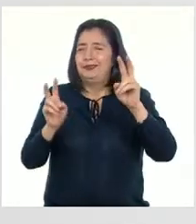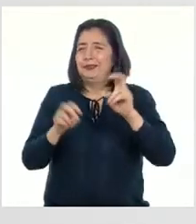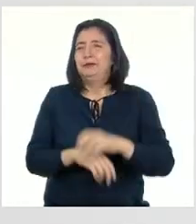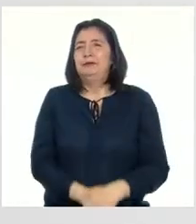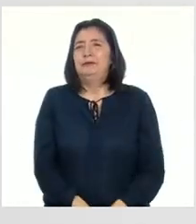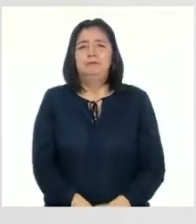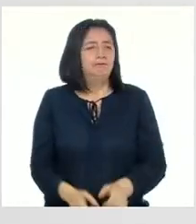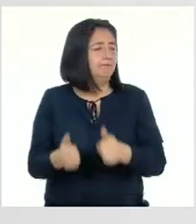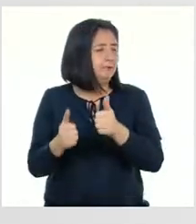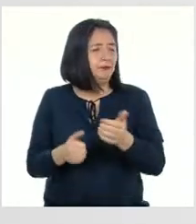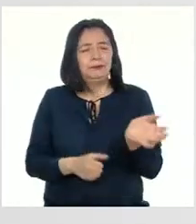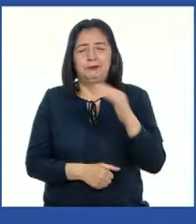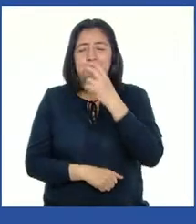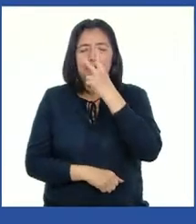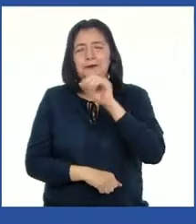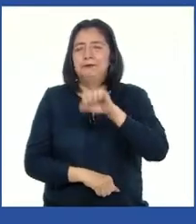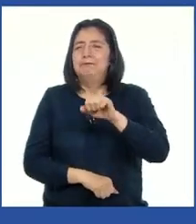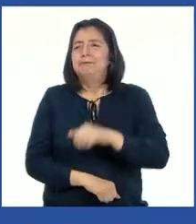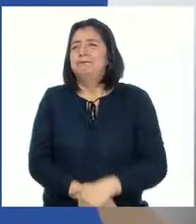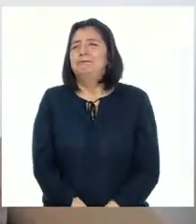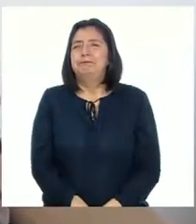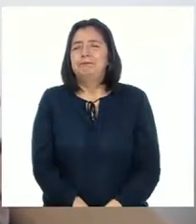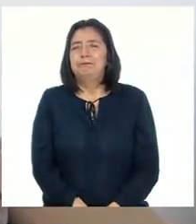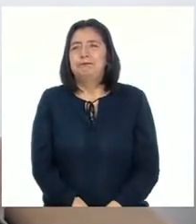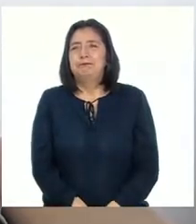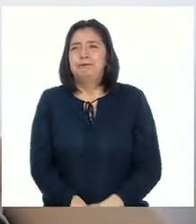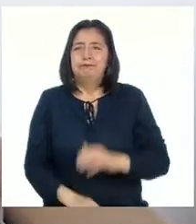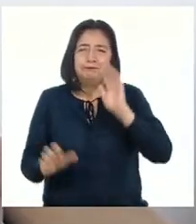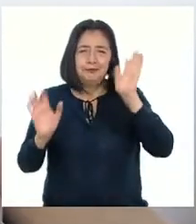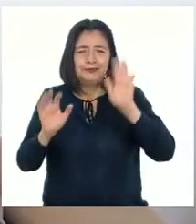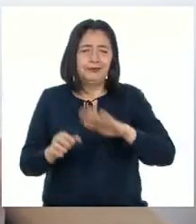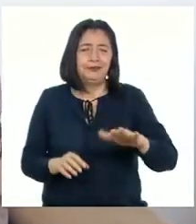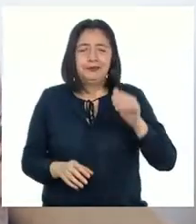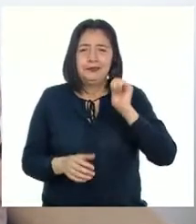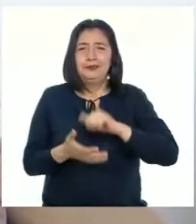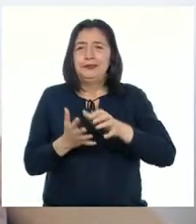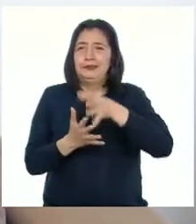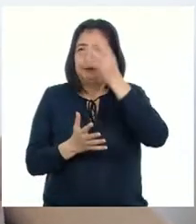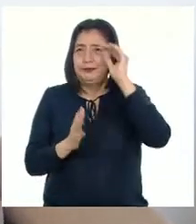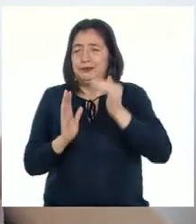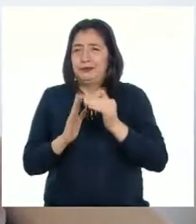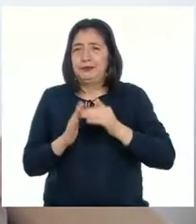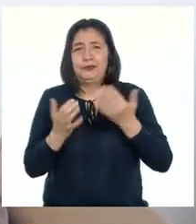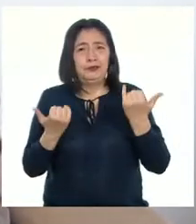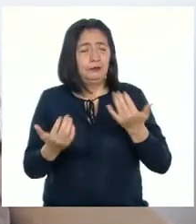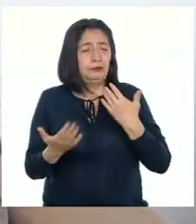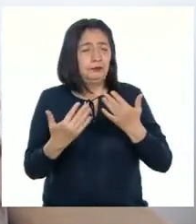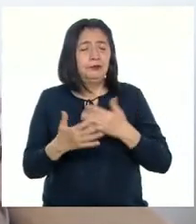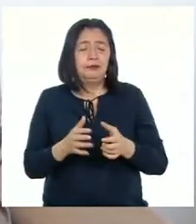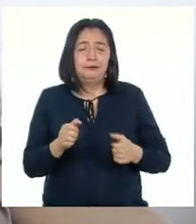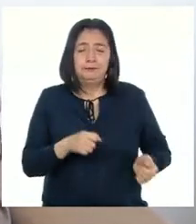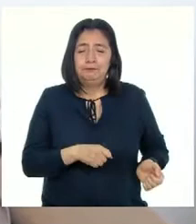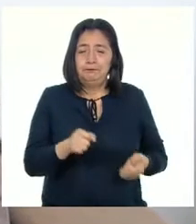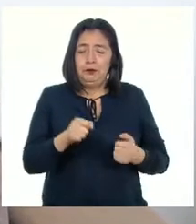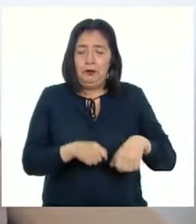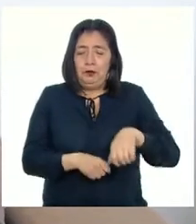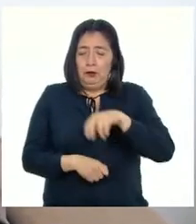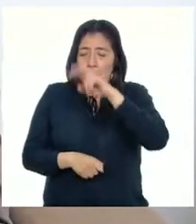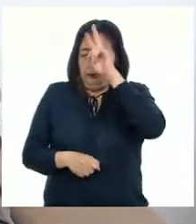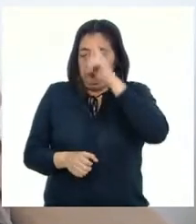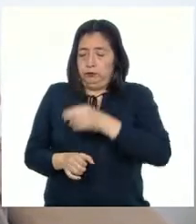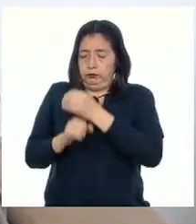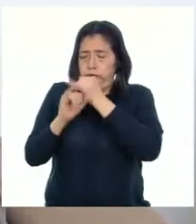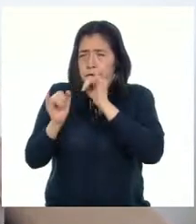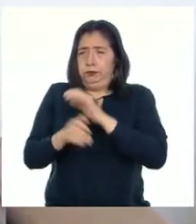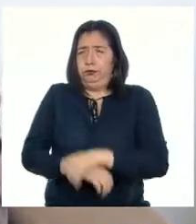Genial, vamos a verlo Hola chicos y chicas de Aprenden Casa Hoy vamos a hablar sobre el carnaval en el Perú Republicano